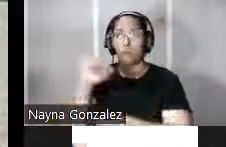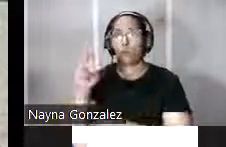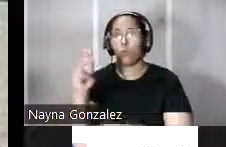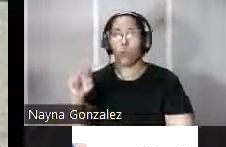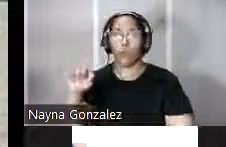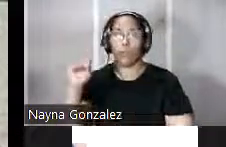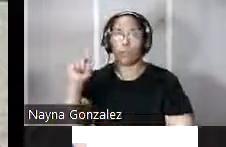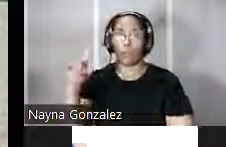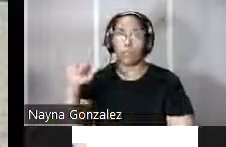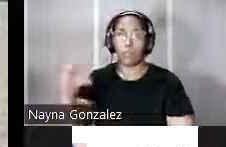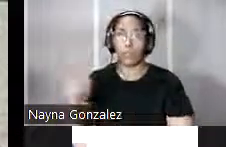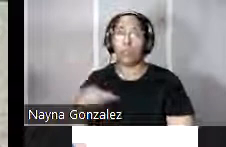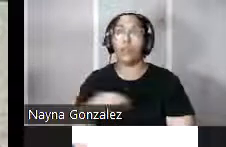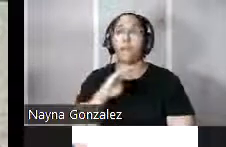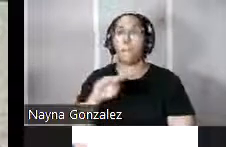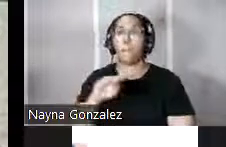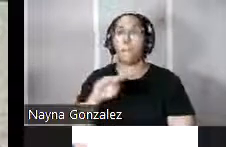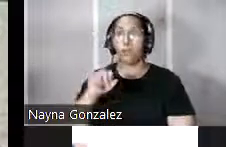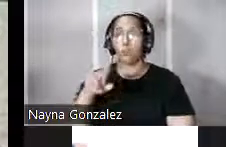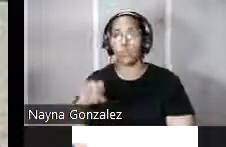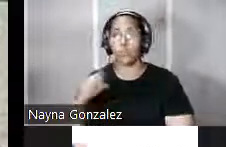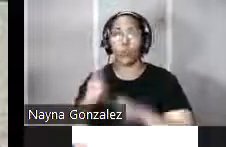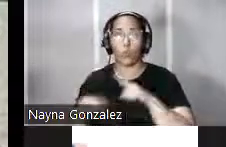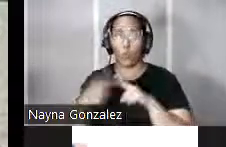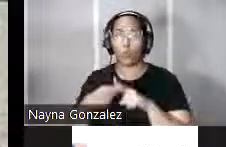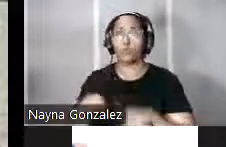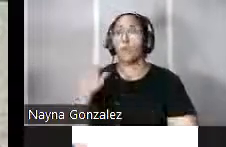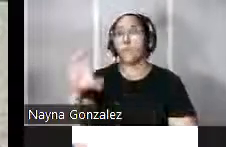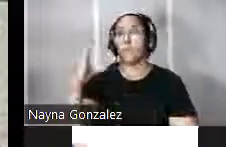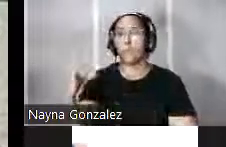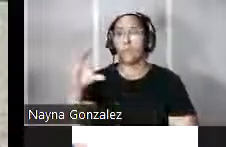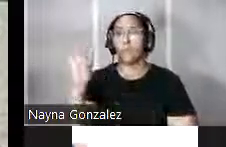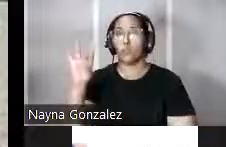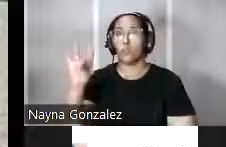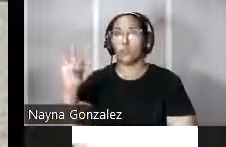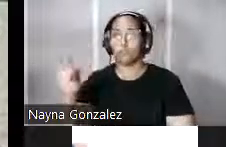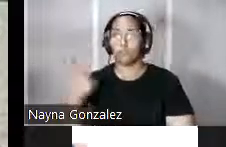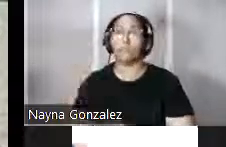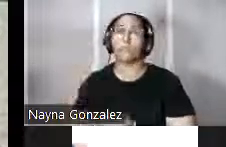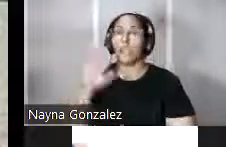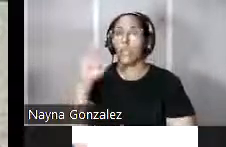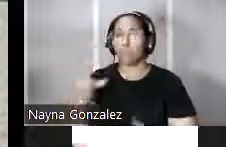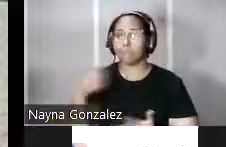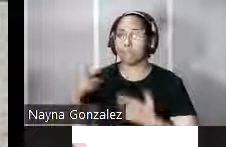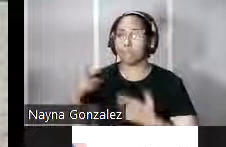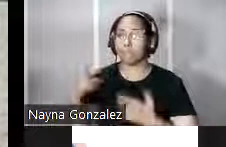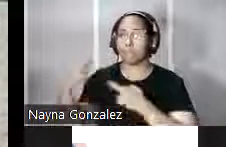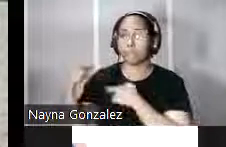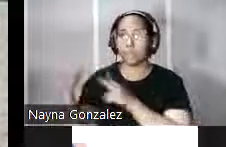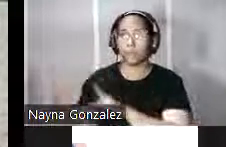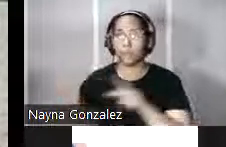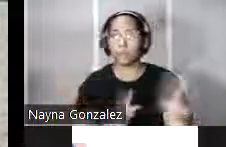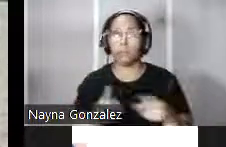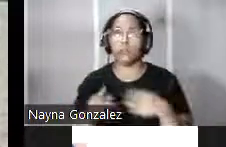ingeniero italiano Bautista Antonelli en 1589 Bautista Antonelli fue el encargado de trazar la planta